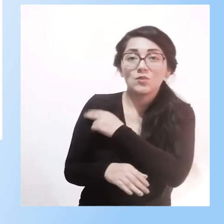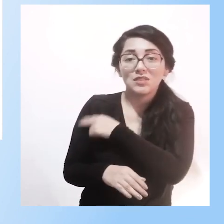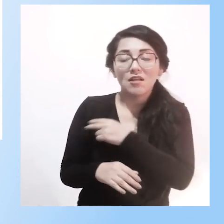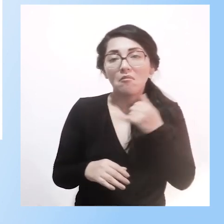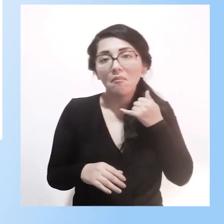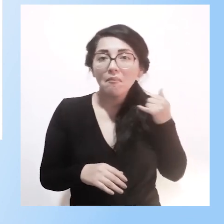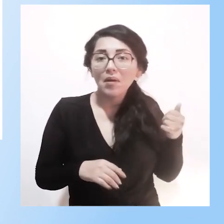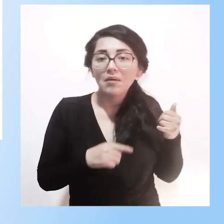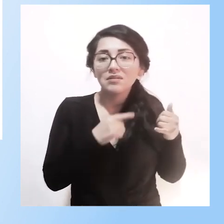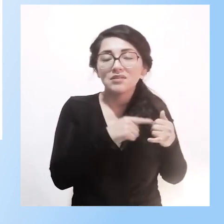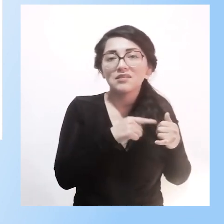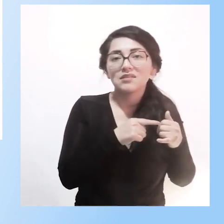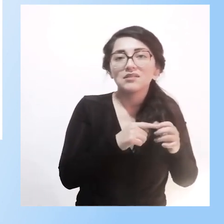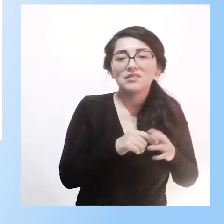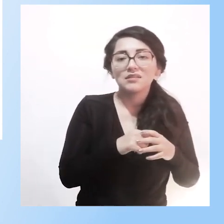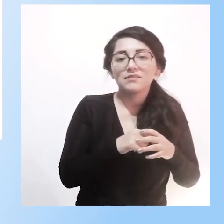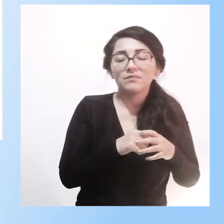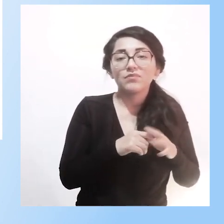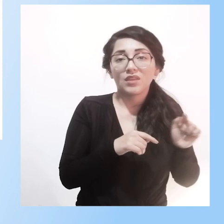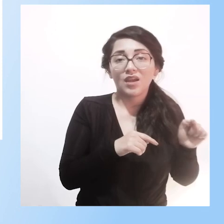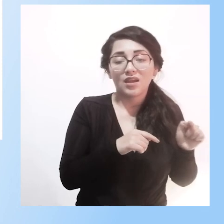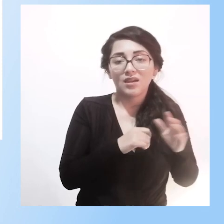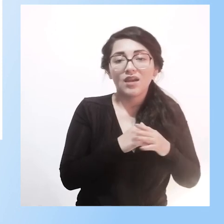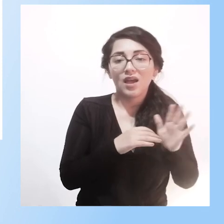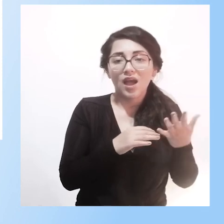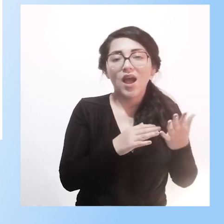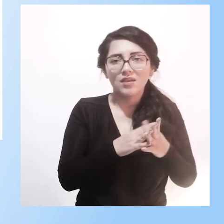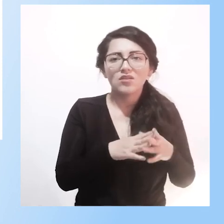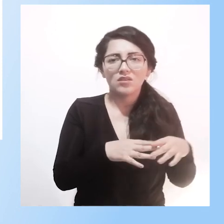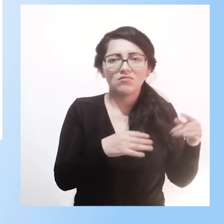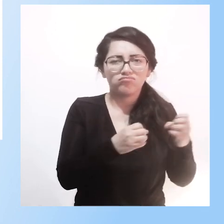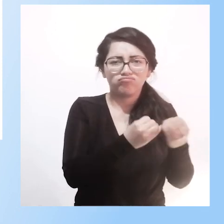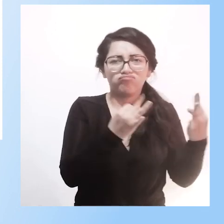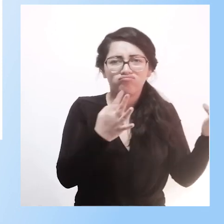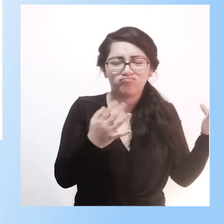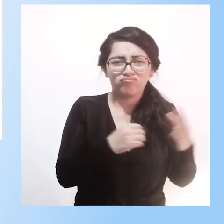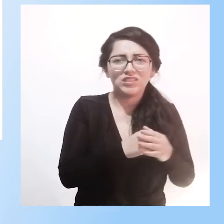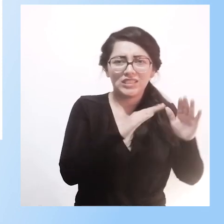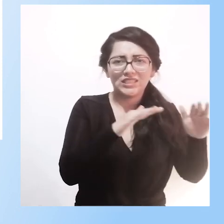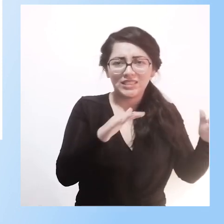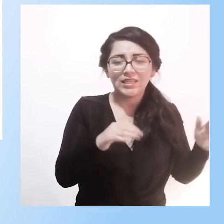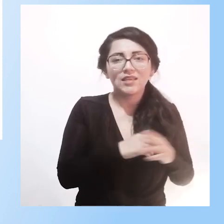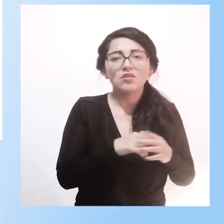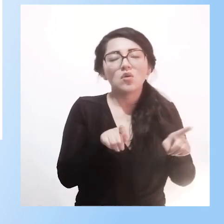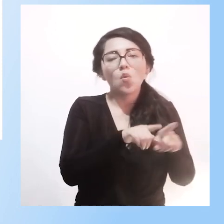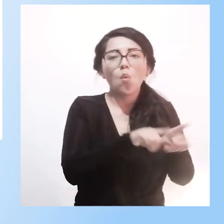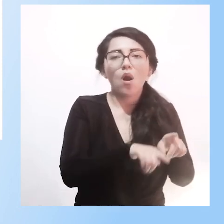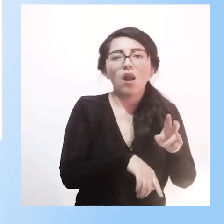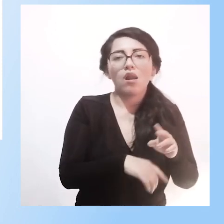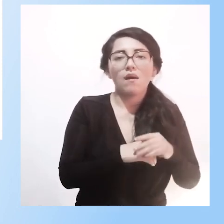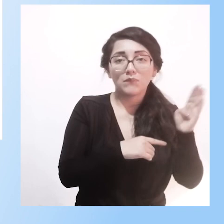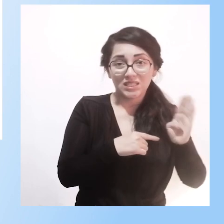había estudiantes de todo el Brasil y a veces de Bolivia también de otros países cuando llamábamos por